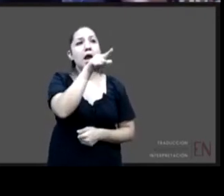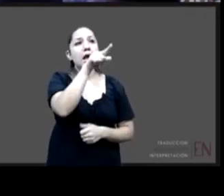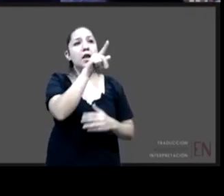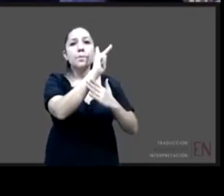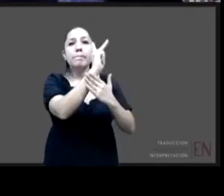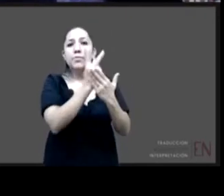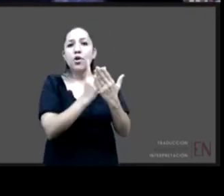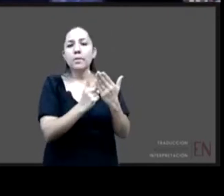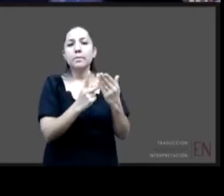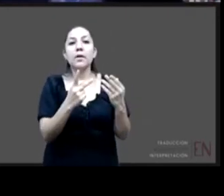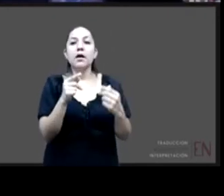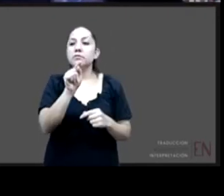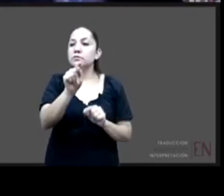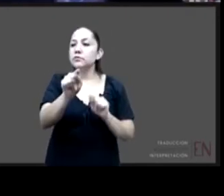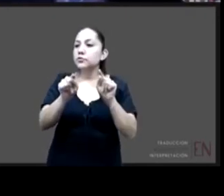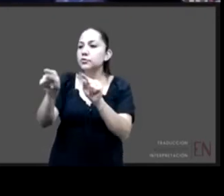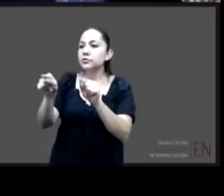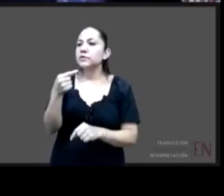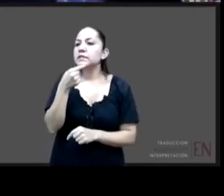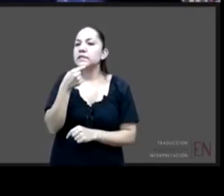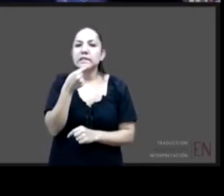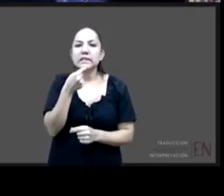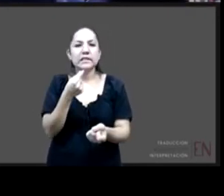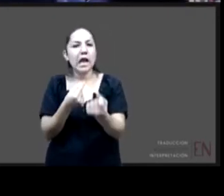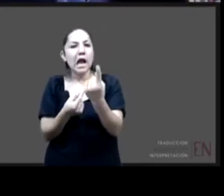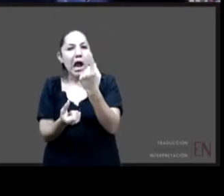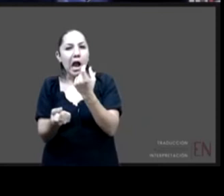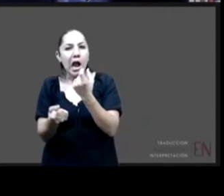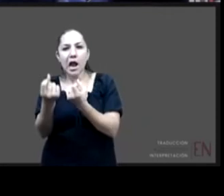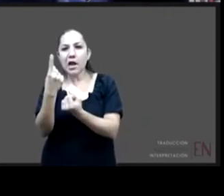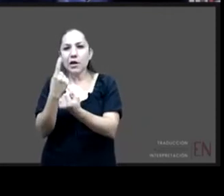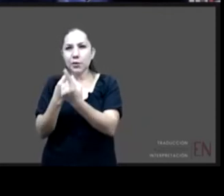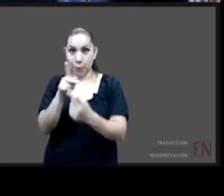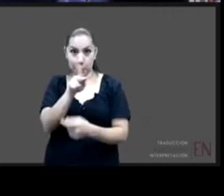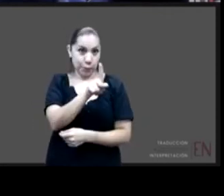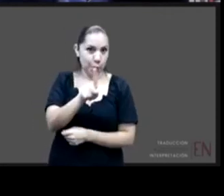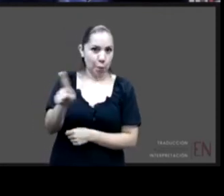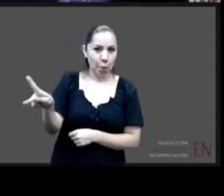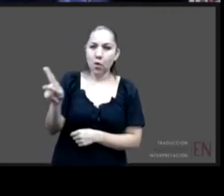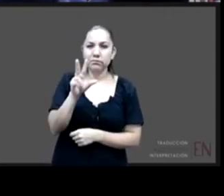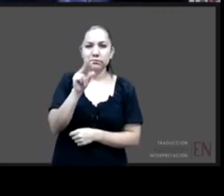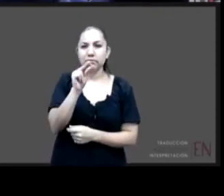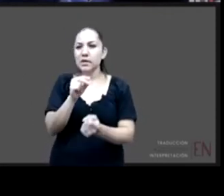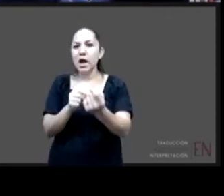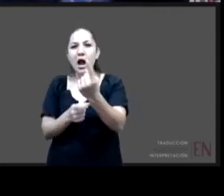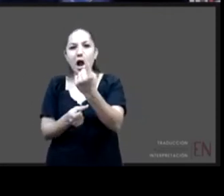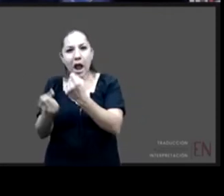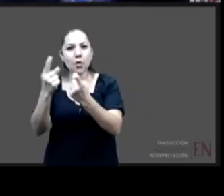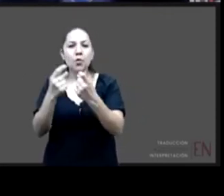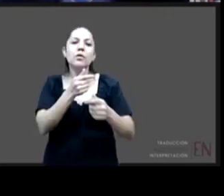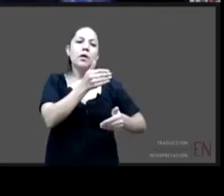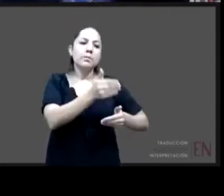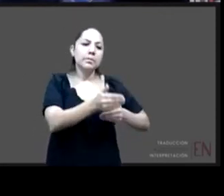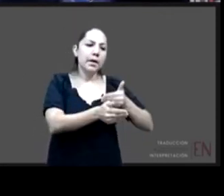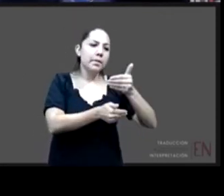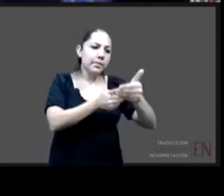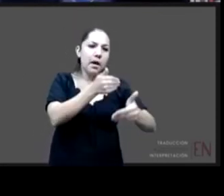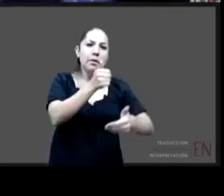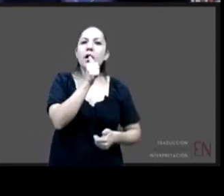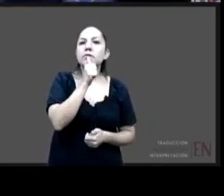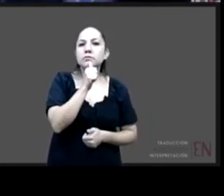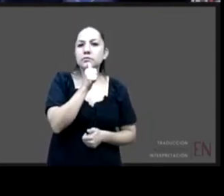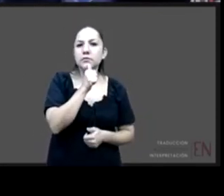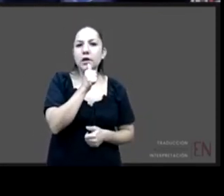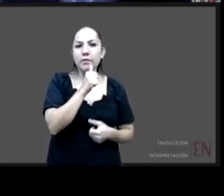un desafío importante de poder ampliarlos consolidarlos y que se vuelvan